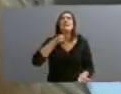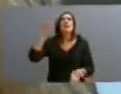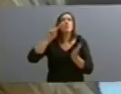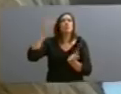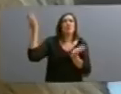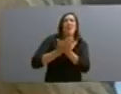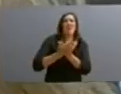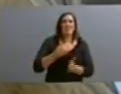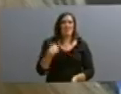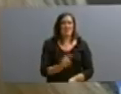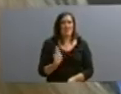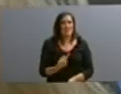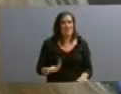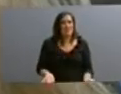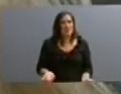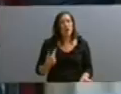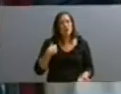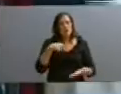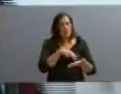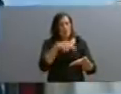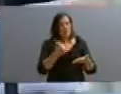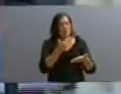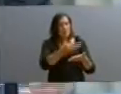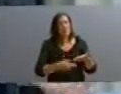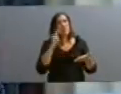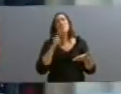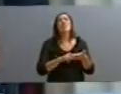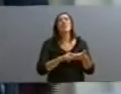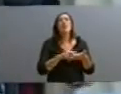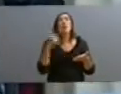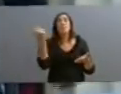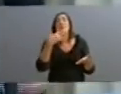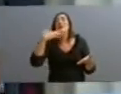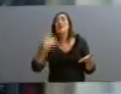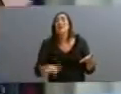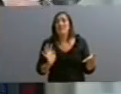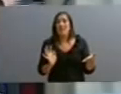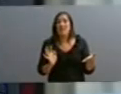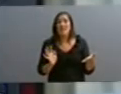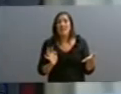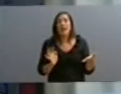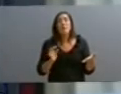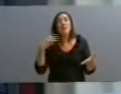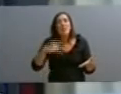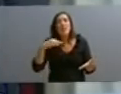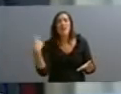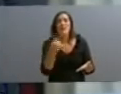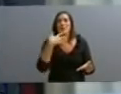yo quiero decirles, miren, recuerdo, tengo acá un, también para entender, porque hay que entender,